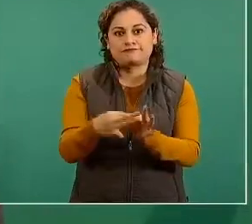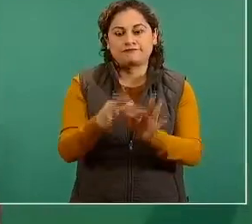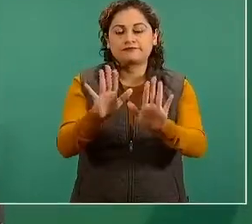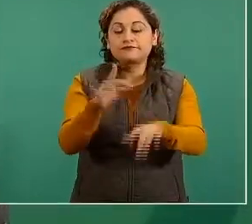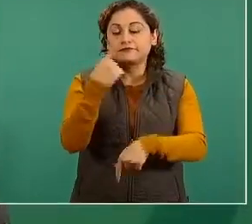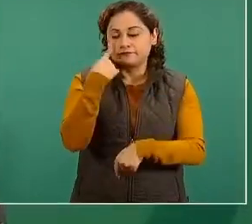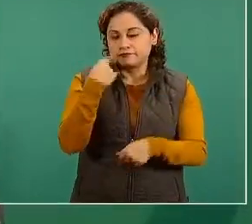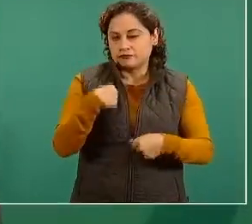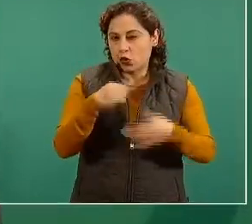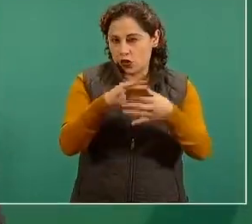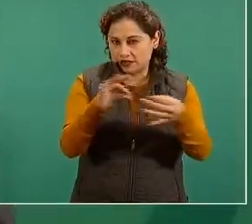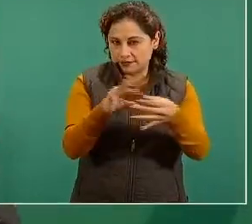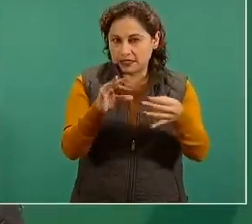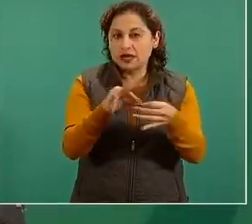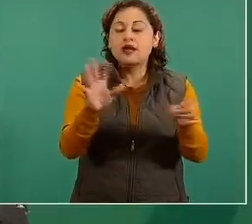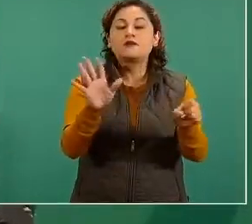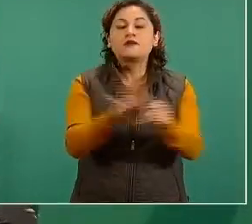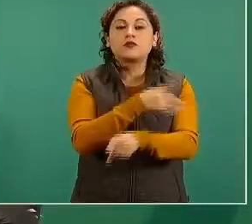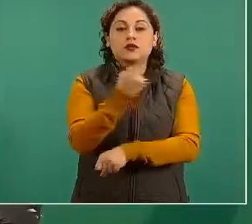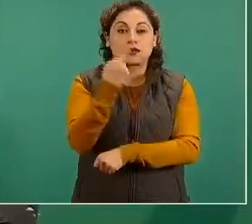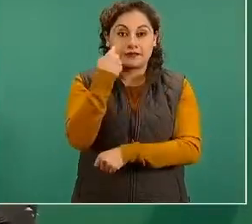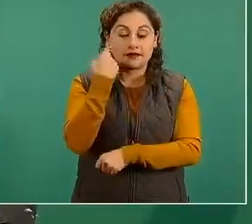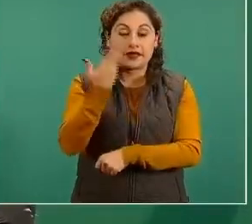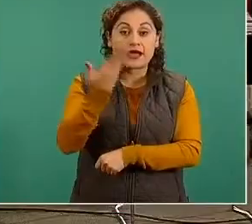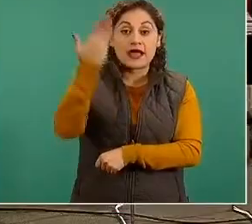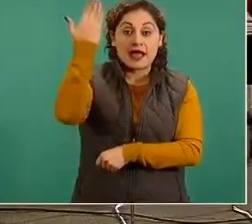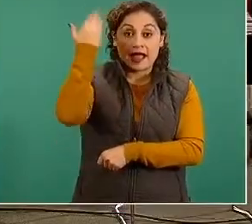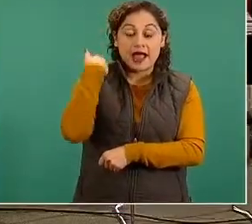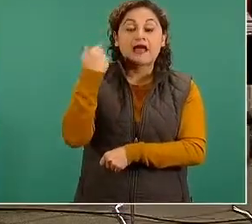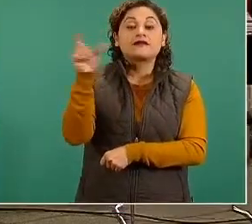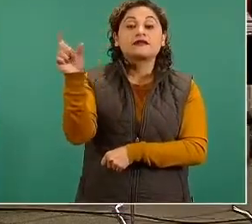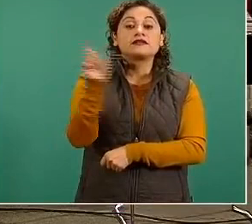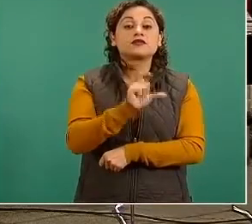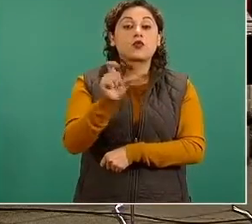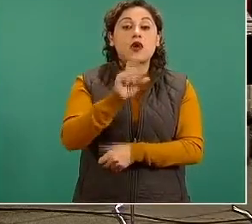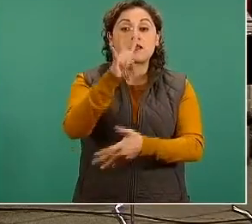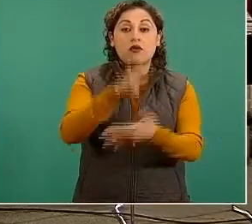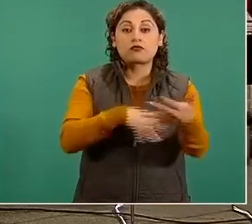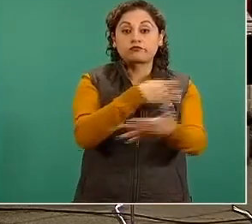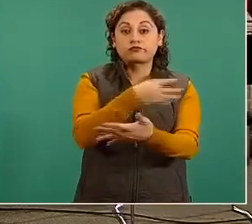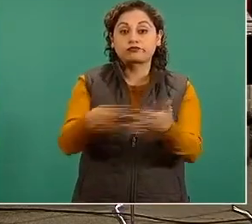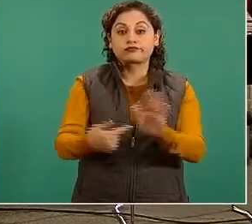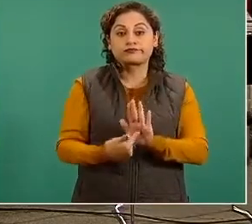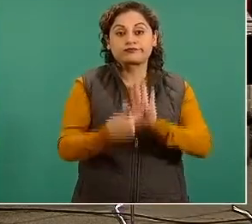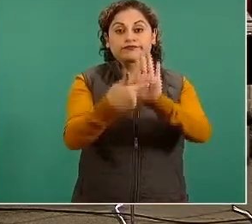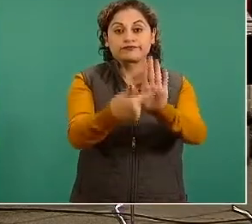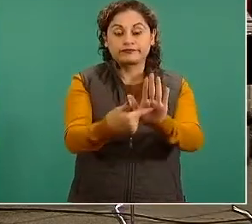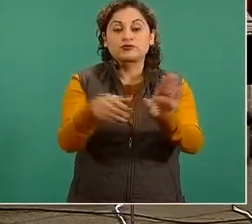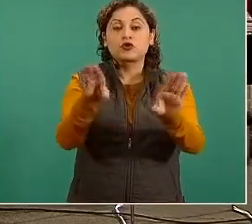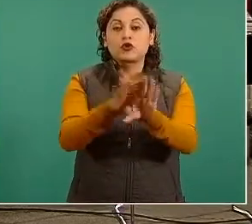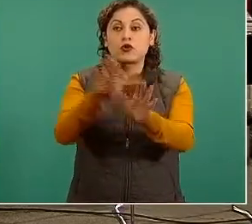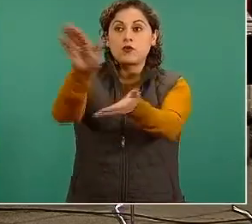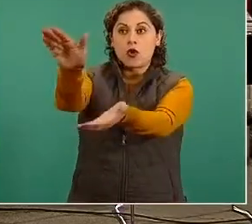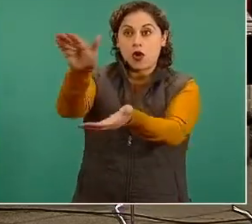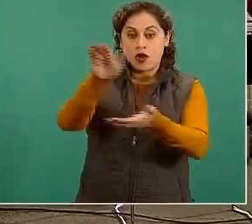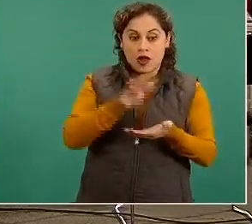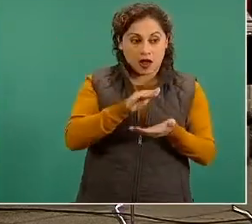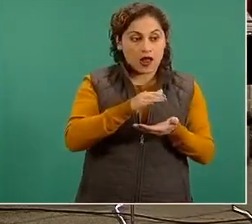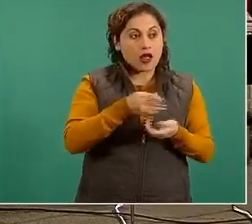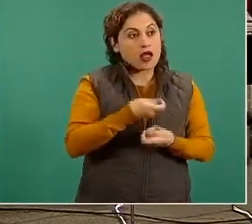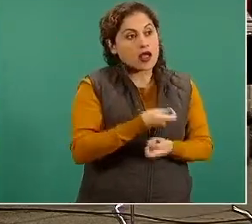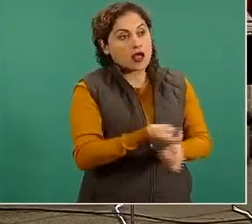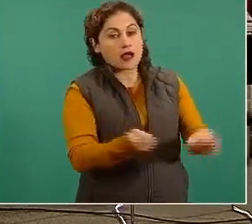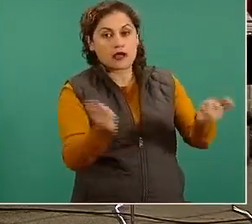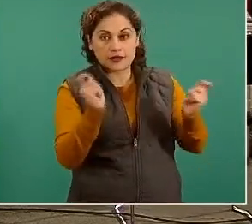importante la primera vez que se presentó el cuadro de distribución de las vacunas de este embarque grande se